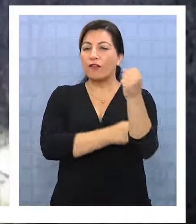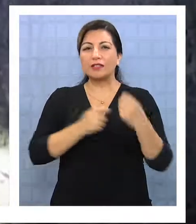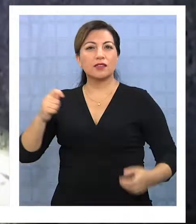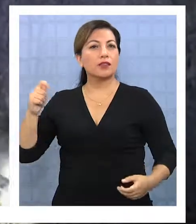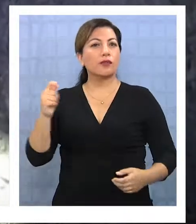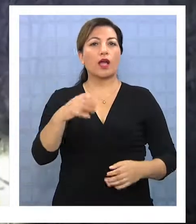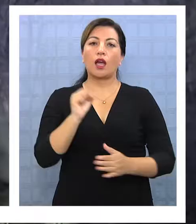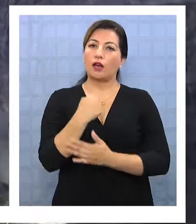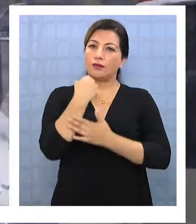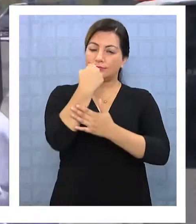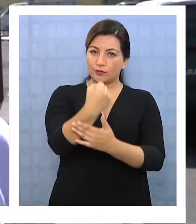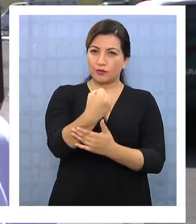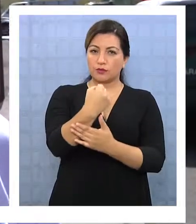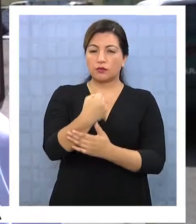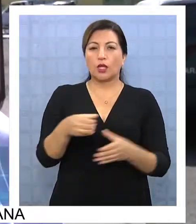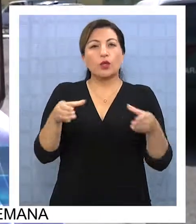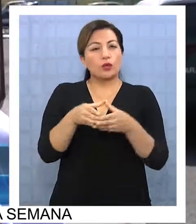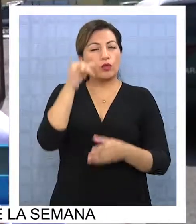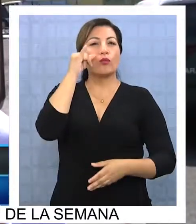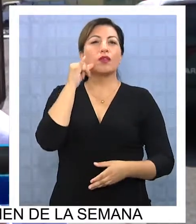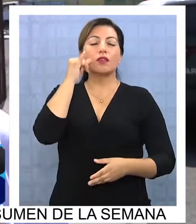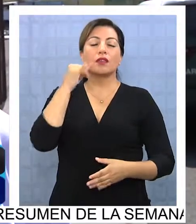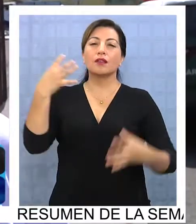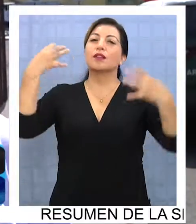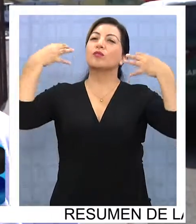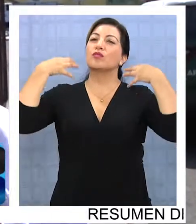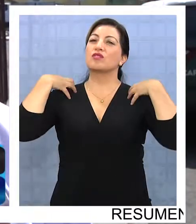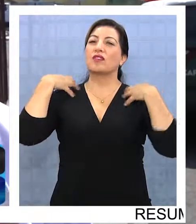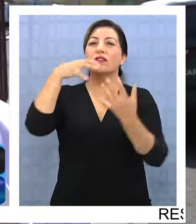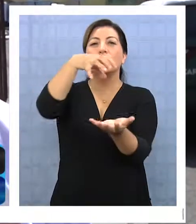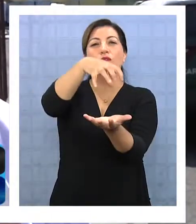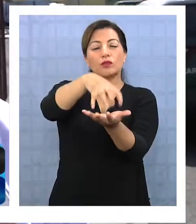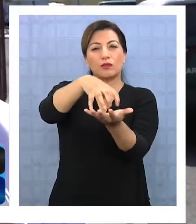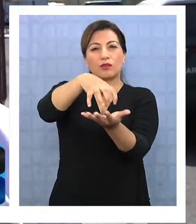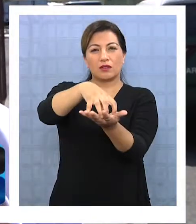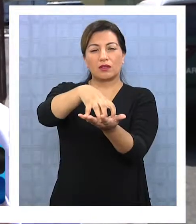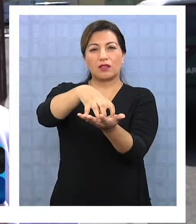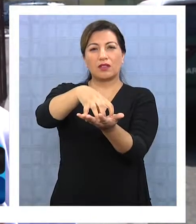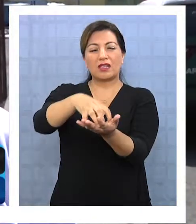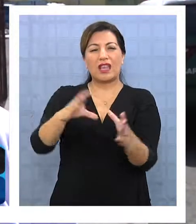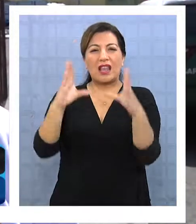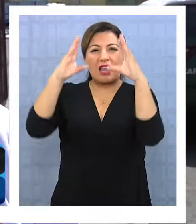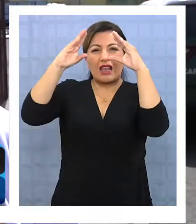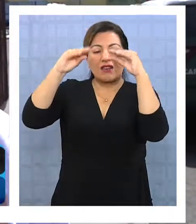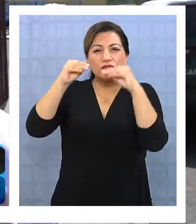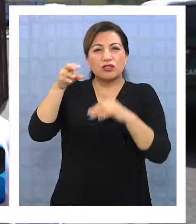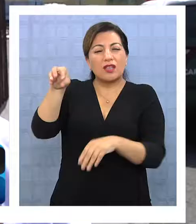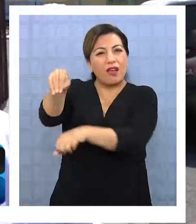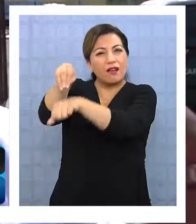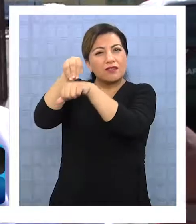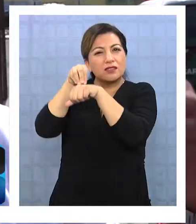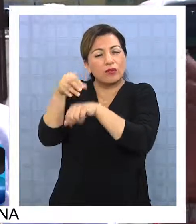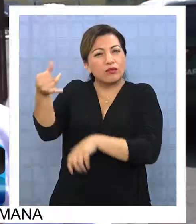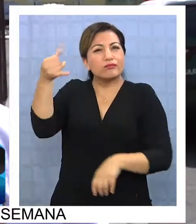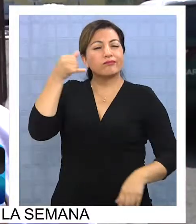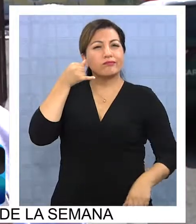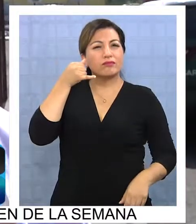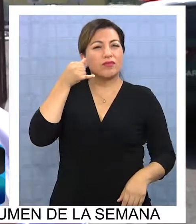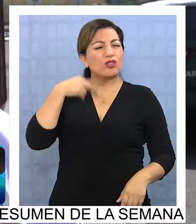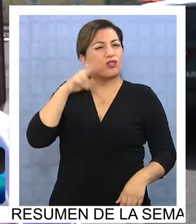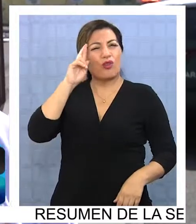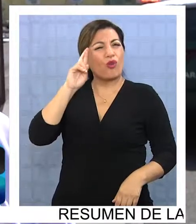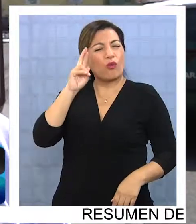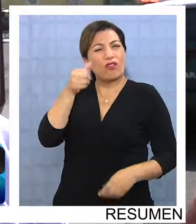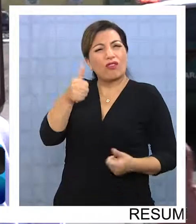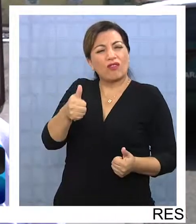está prestando ayuda. Iquique se había hecho cargo de esa comuna, pero en la noche hicieron un llamado al Sistema Nacional de Emergencias a trasladarse al, no